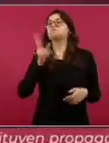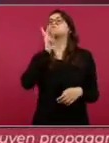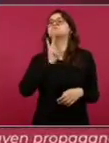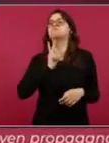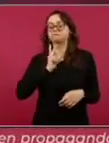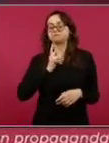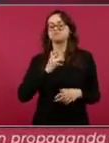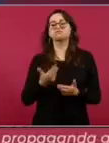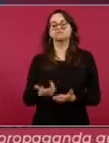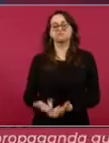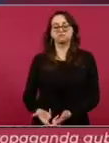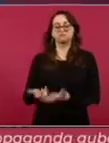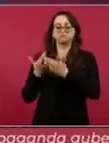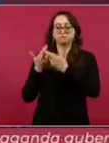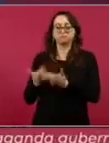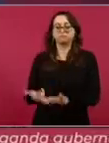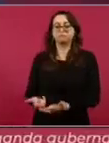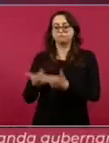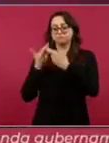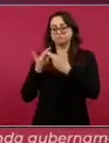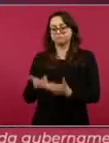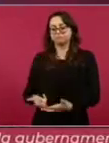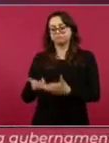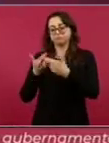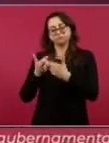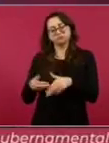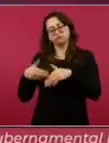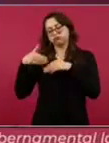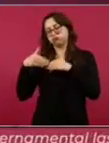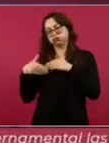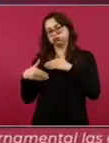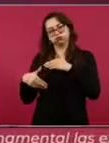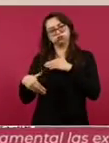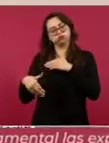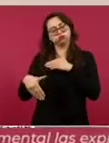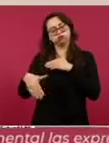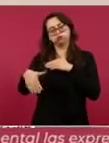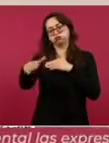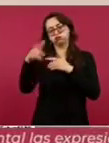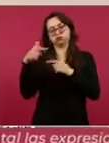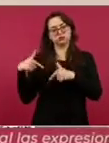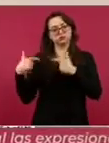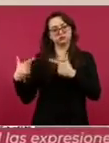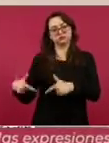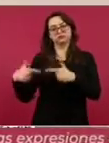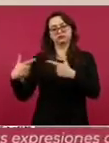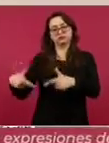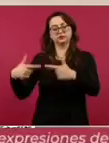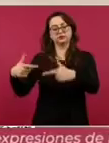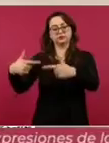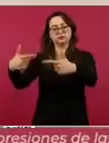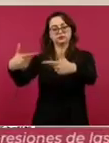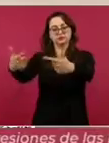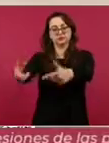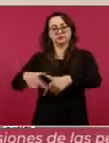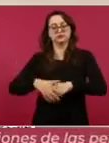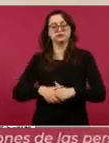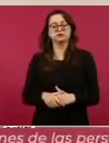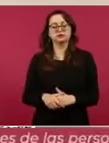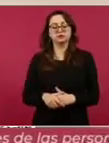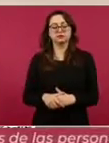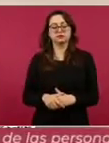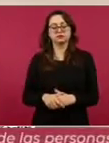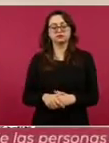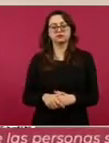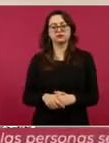para varios años hacia adelante, porque se